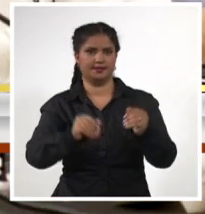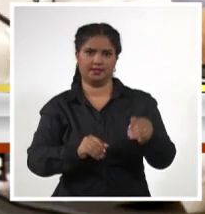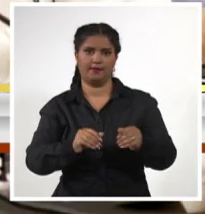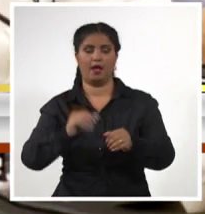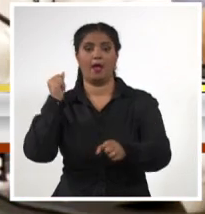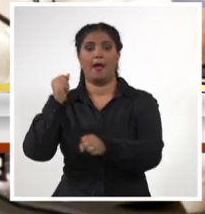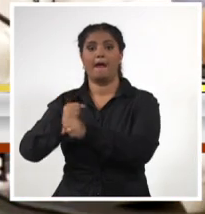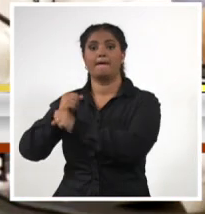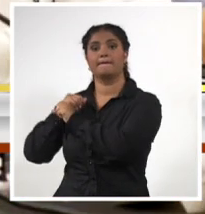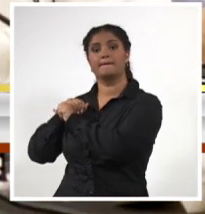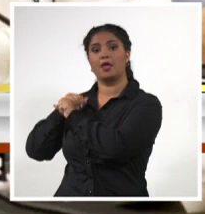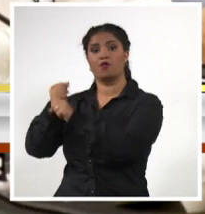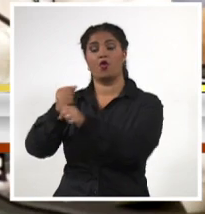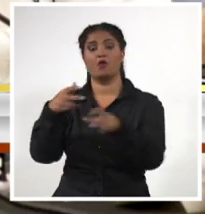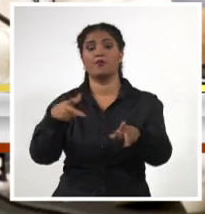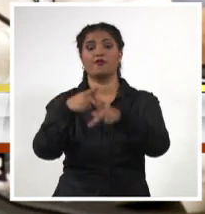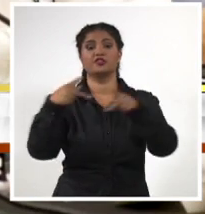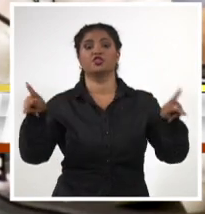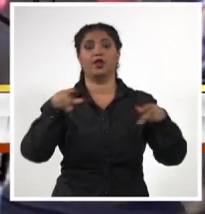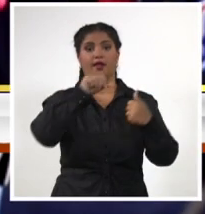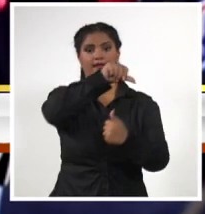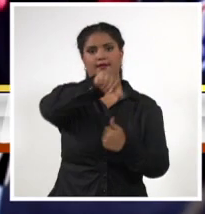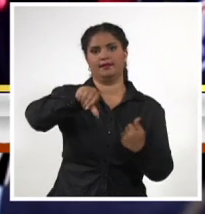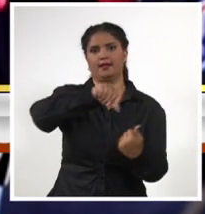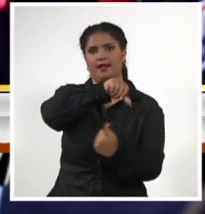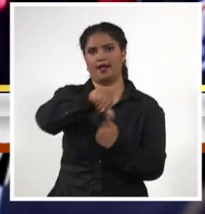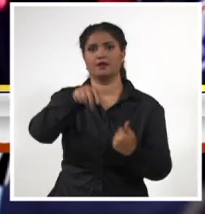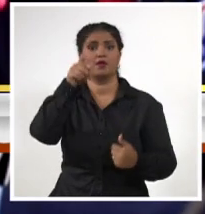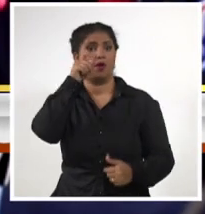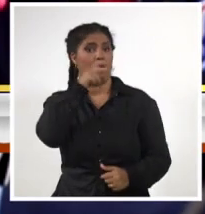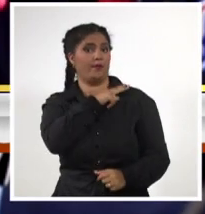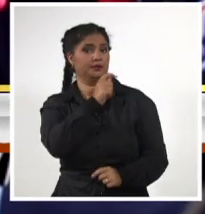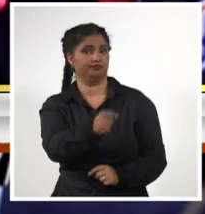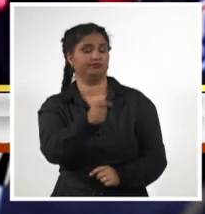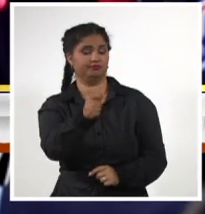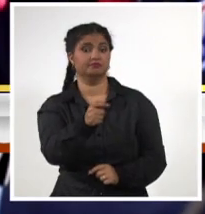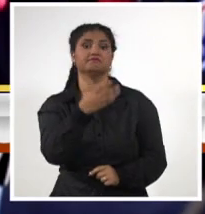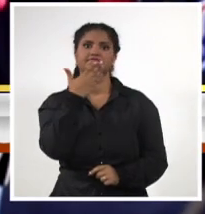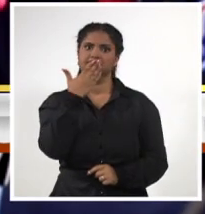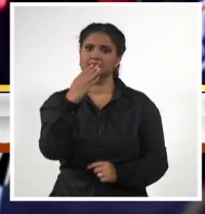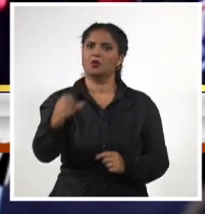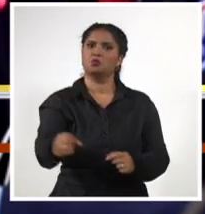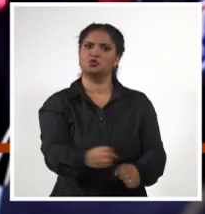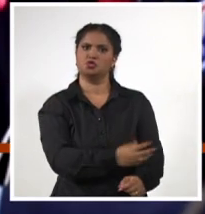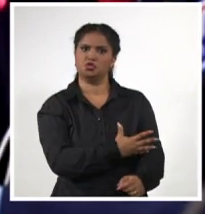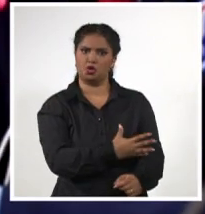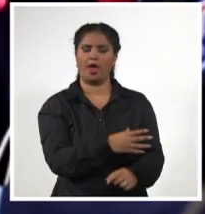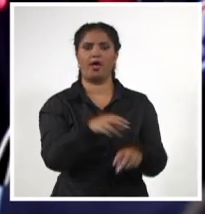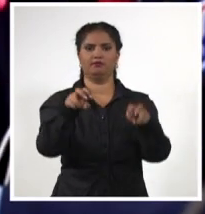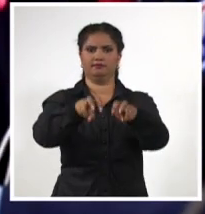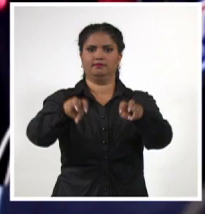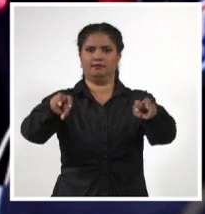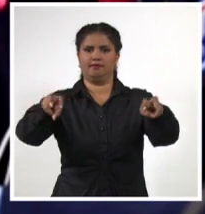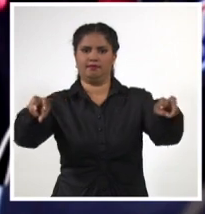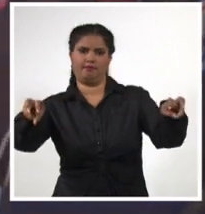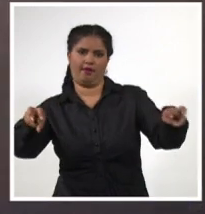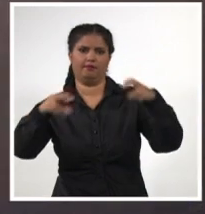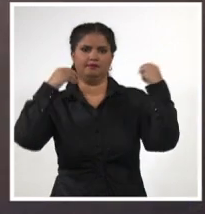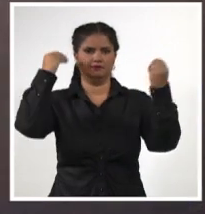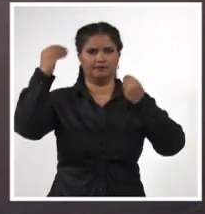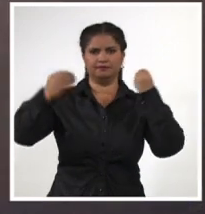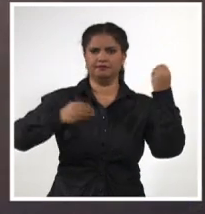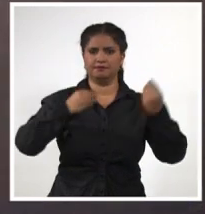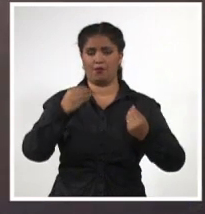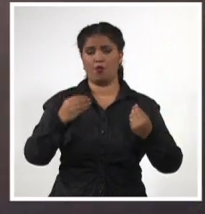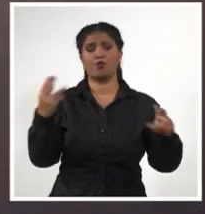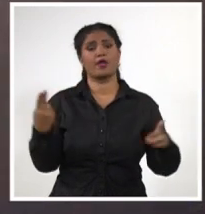Profesional del Caribe, Juan Francisco Pueyo, se mostró entusiasmado con el progreso alcanzado por el comité organizador para brindar un espectáculo a la